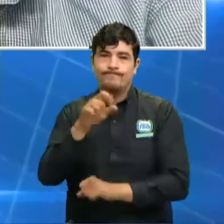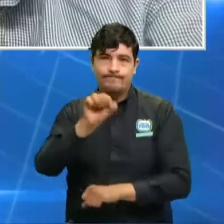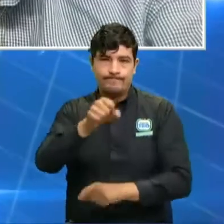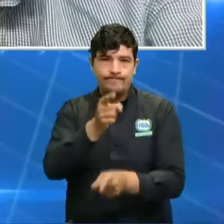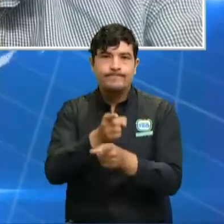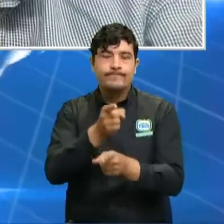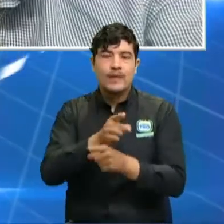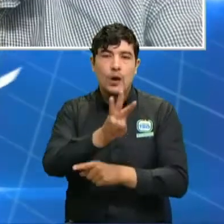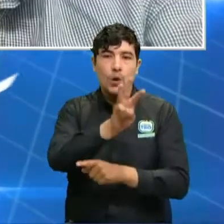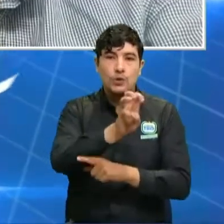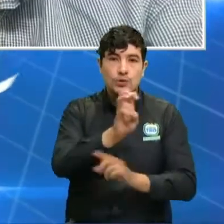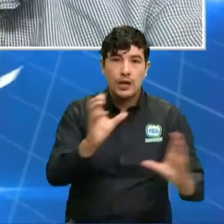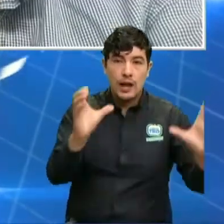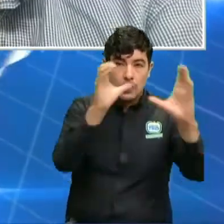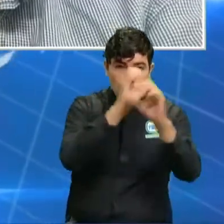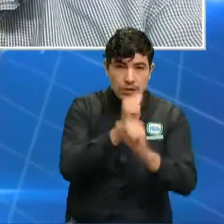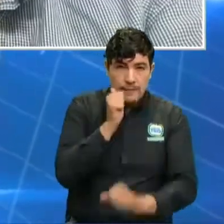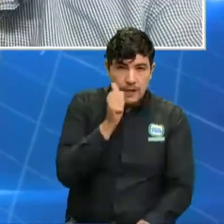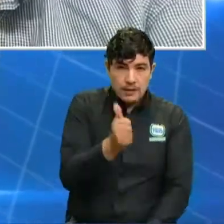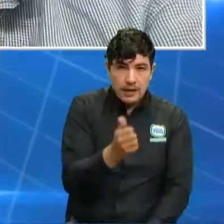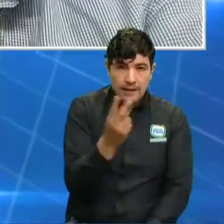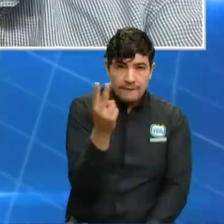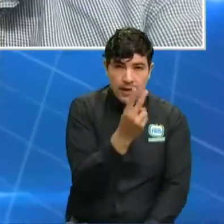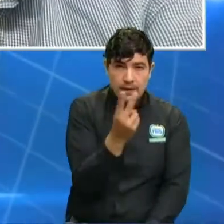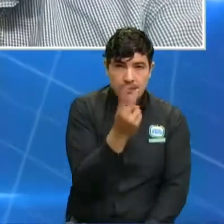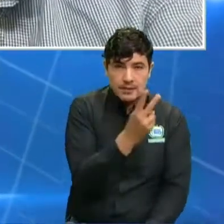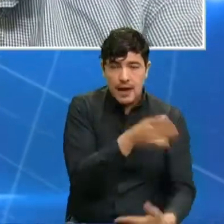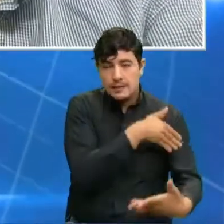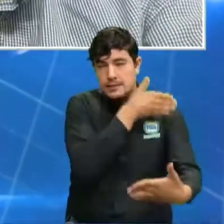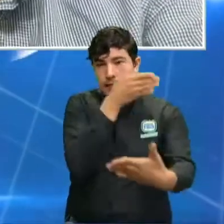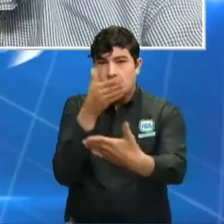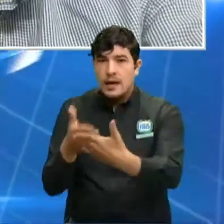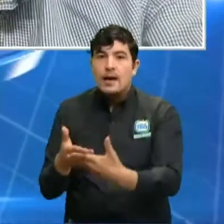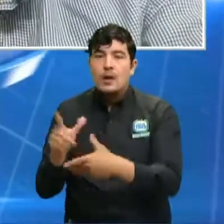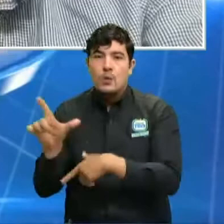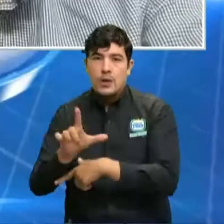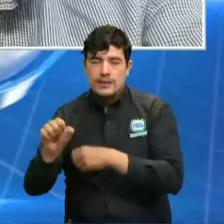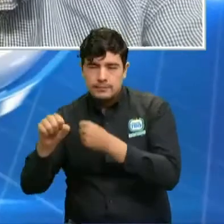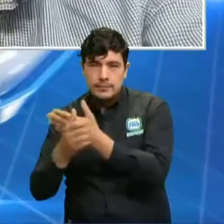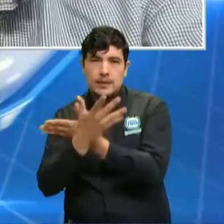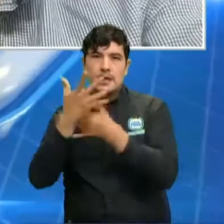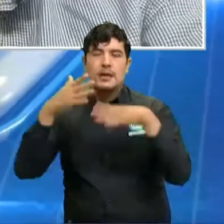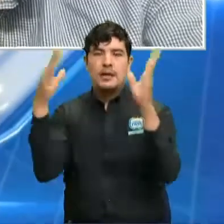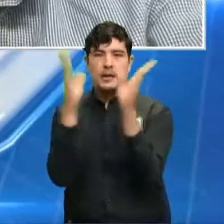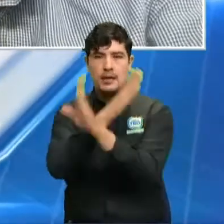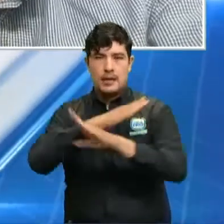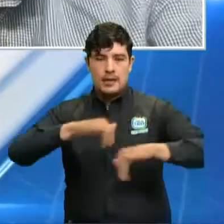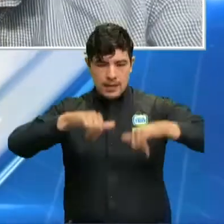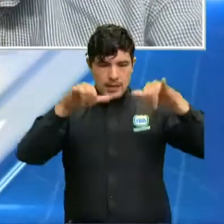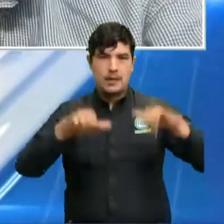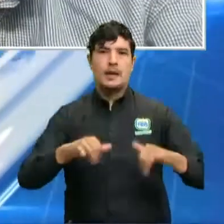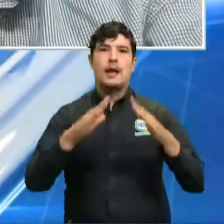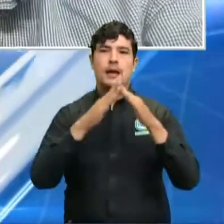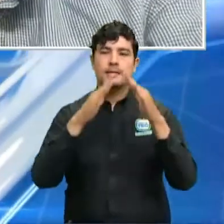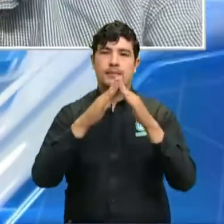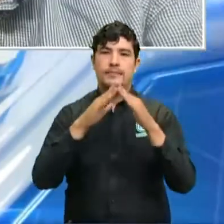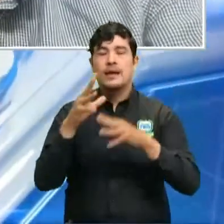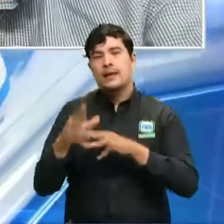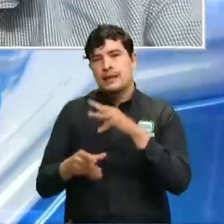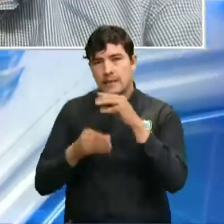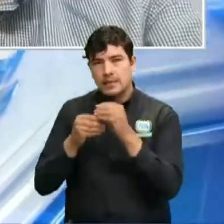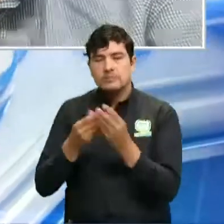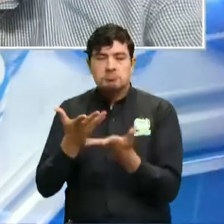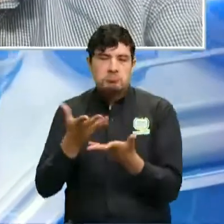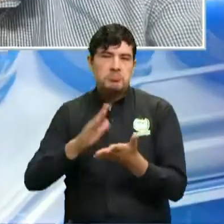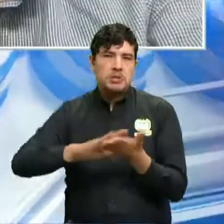el lunes a las 5 de la mañana en Bucaramanga y su área metropolitana, y para favorecer el comercio, entonces se permitirá la distribución de productos a través del